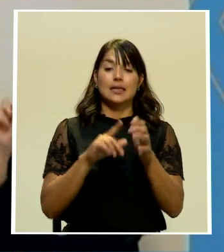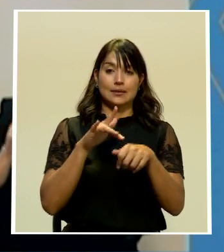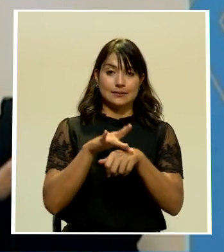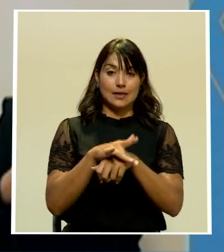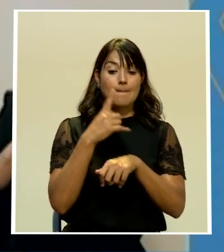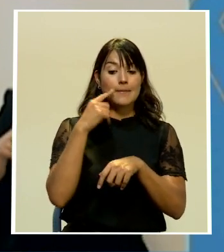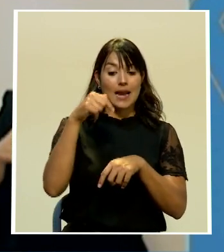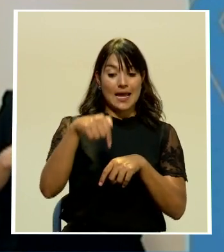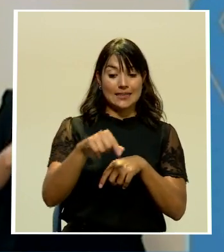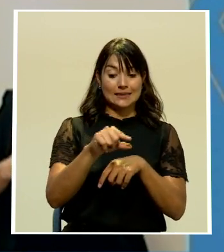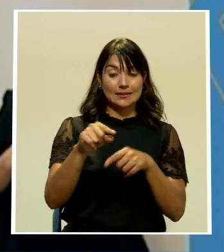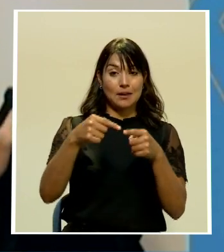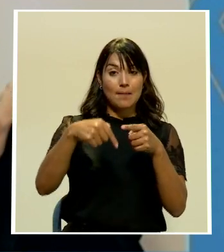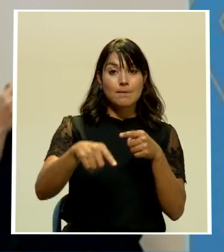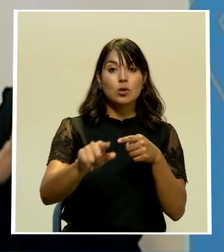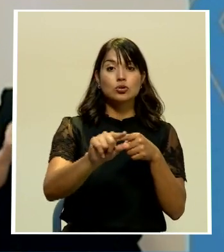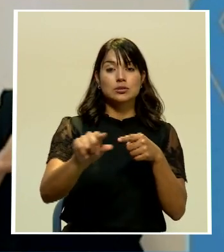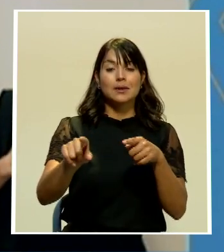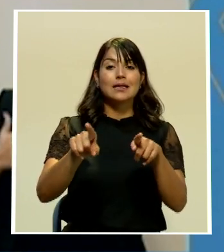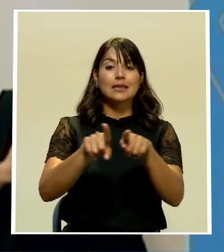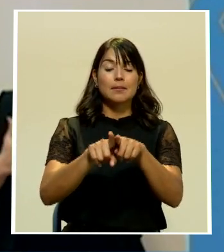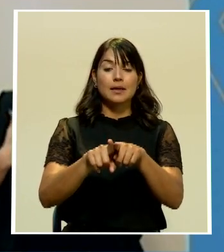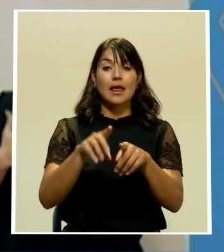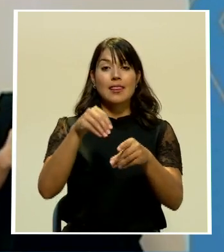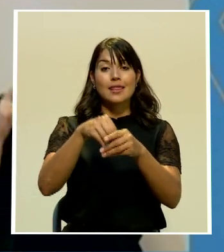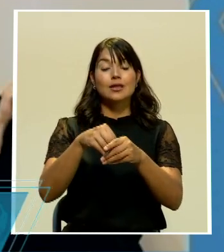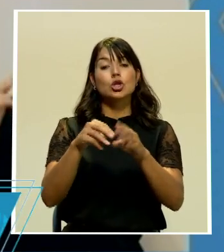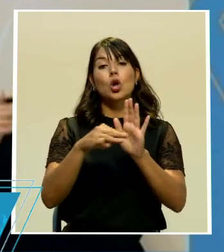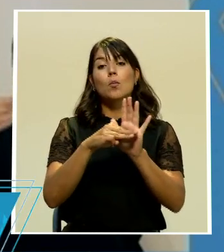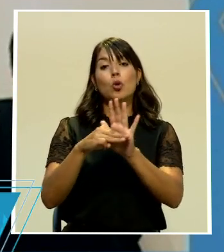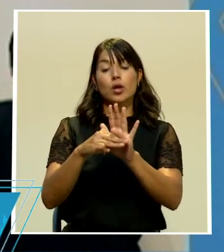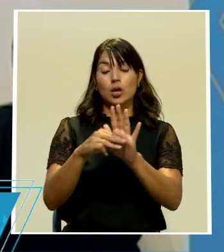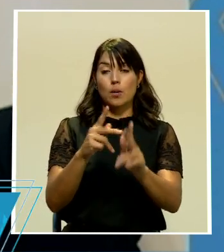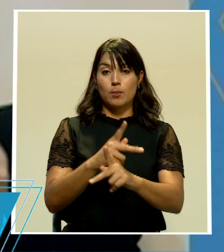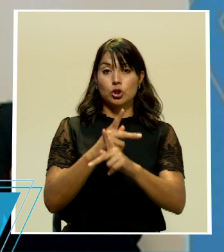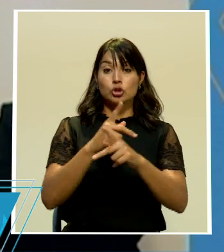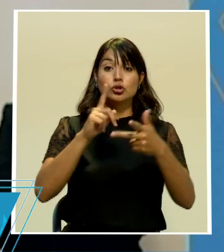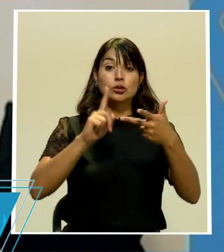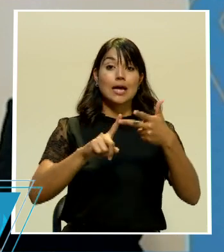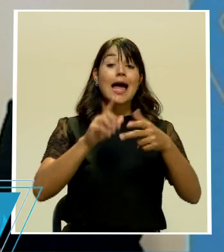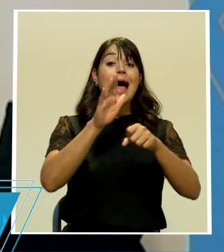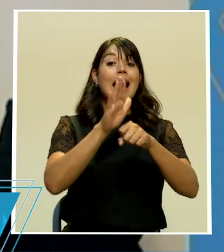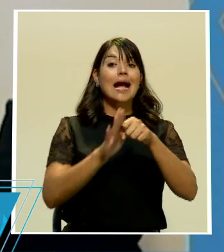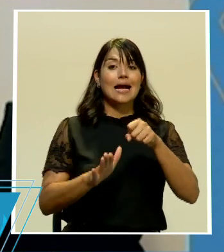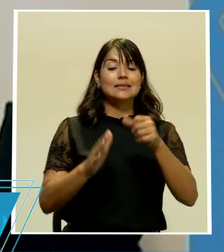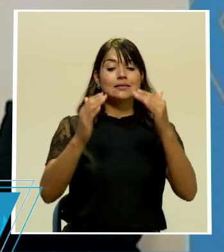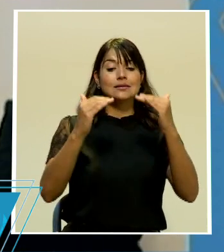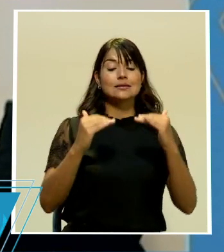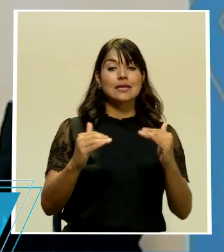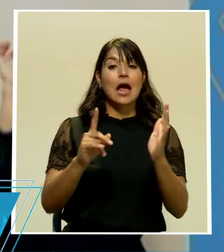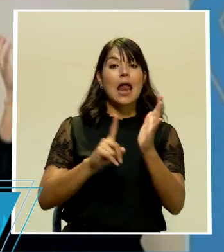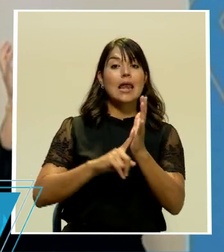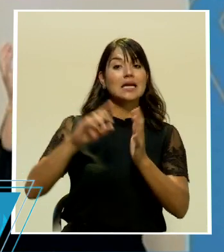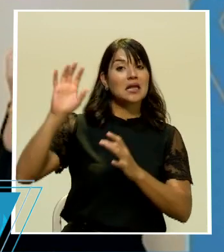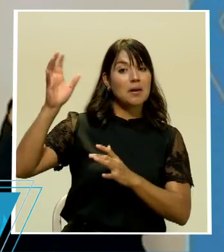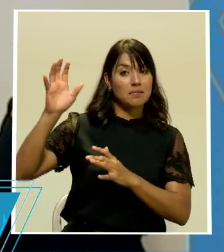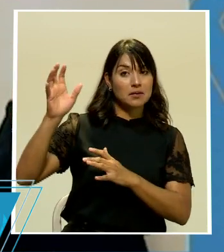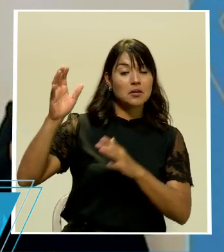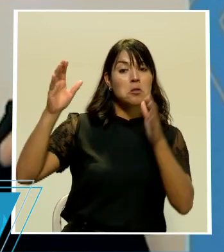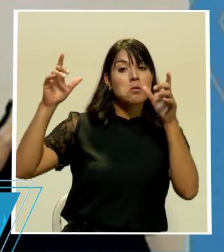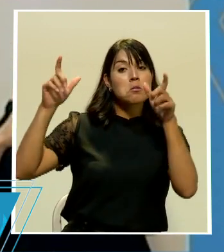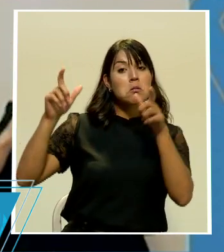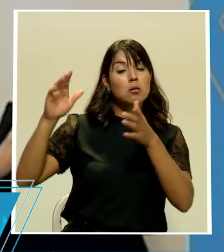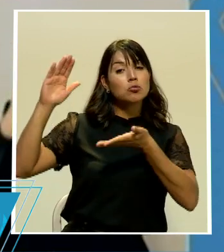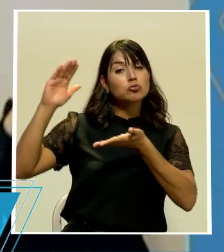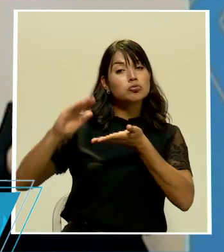y la siguiente como parte del modelo de proyección cañas por su parte pasa alerta amarilla por la razón del riesgo cantonal